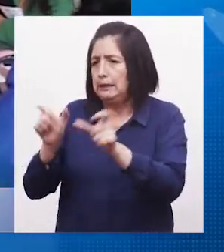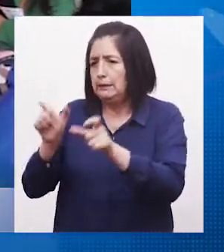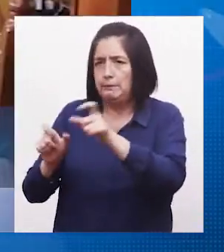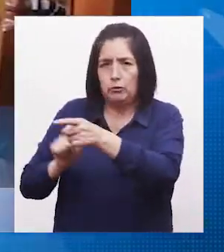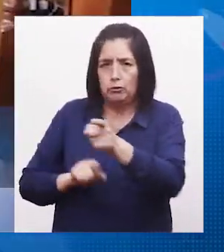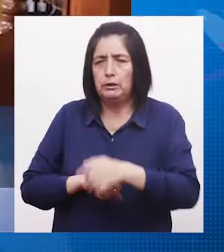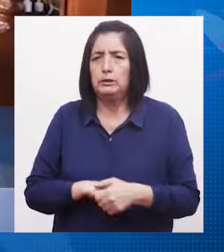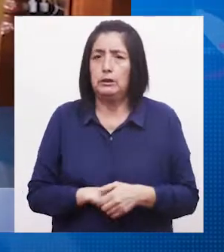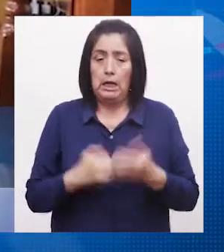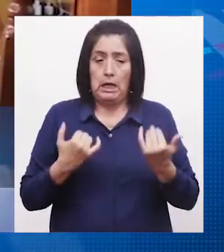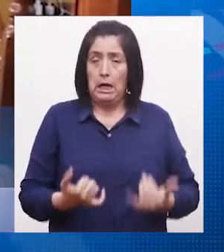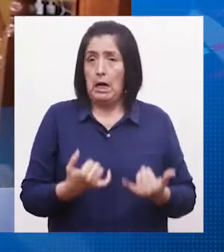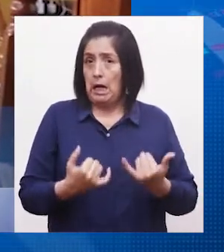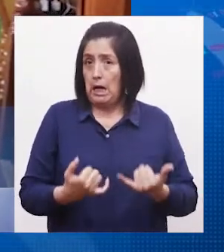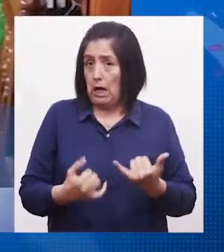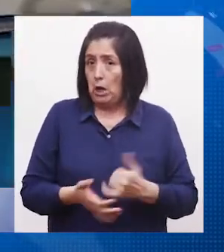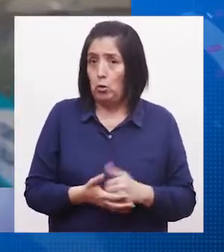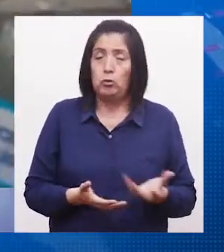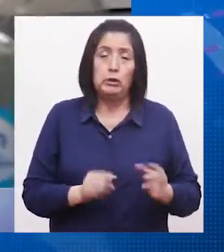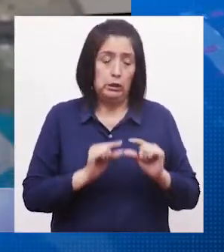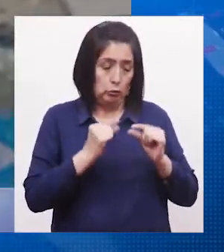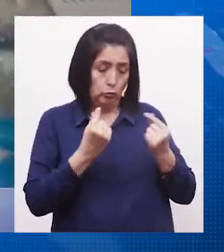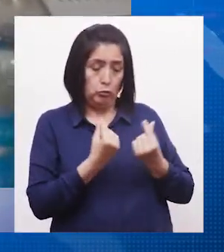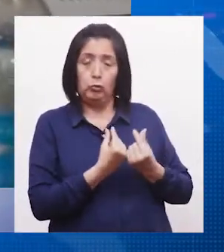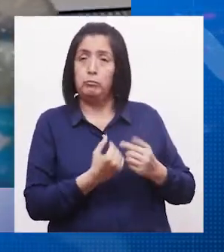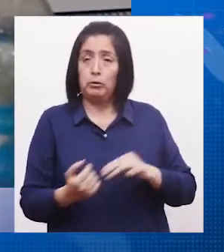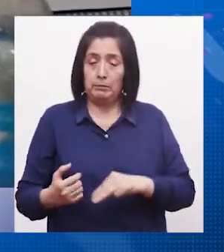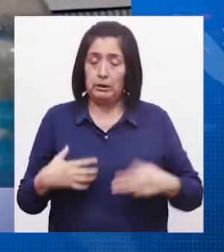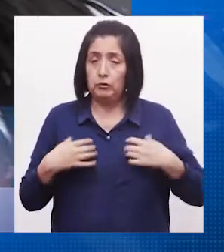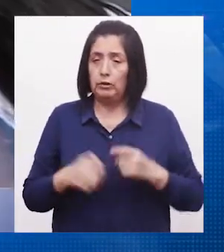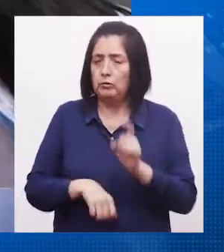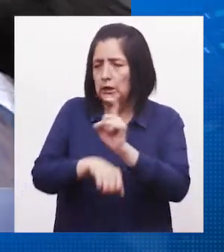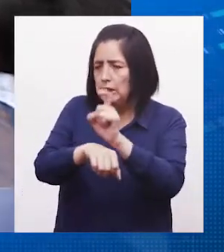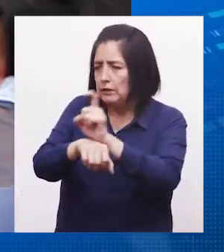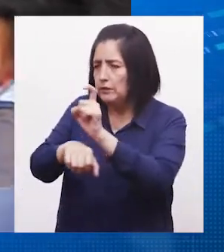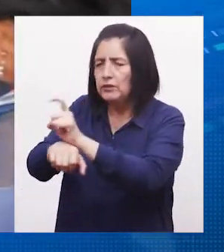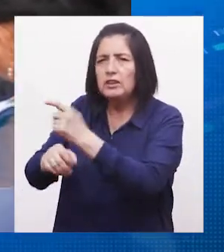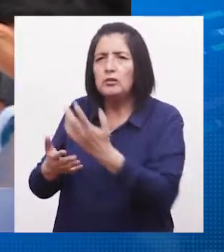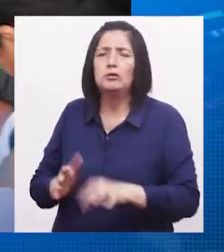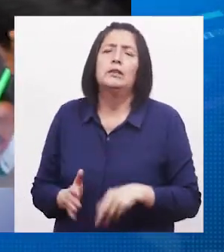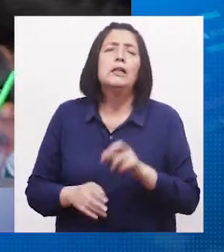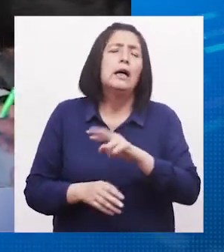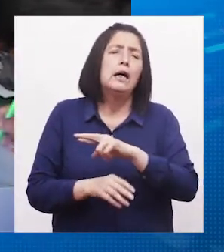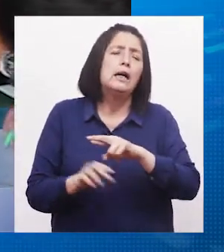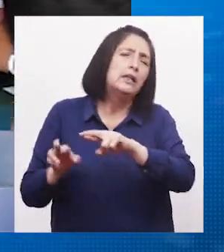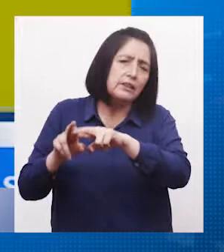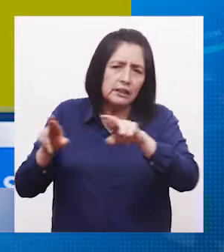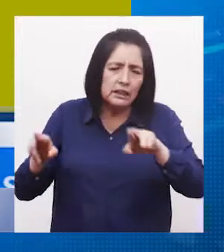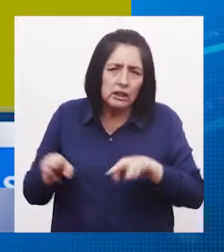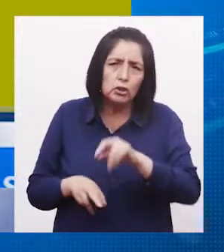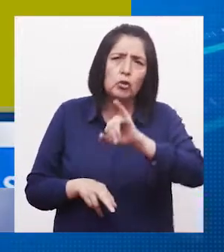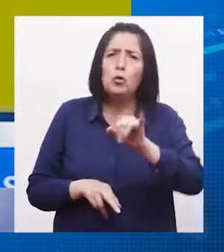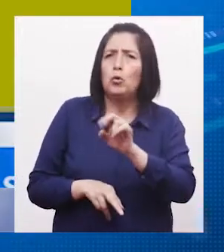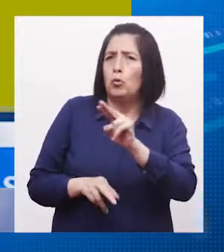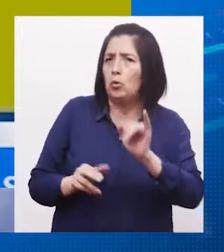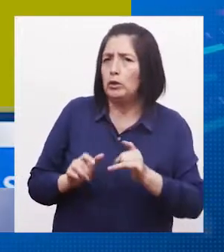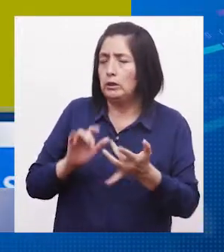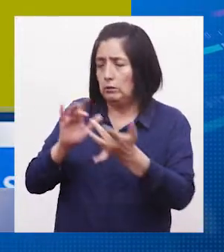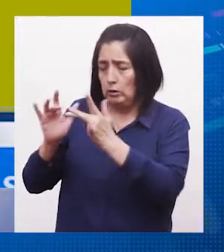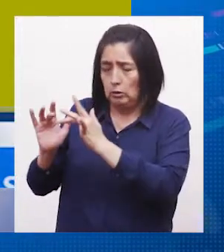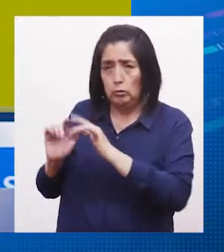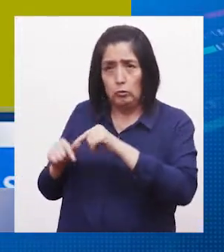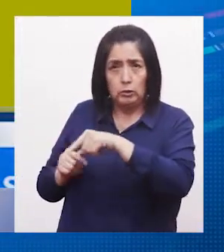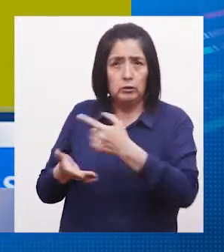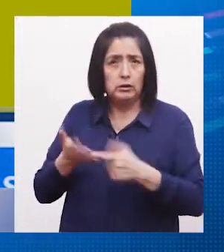población En esta oportunidad, brigadistas del MinSA Capacitaron al personal de salud de la región Junín Durante el encuentro macro-regional centro